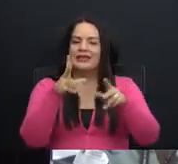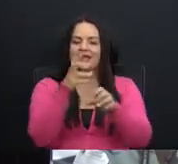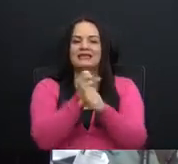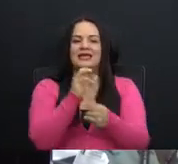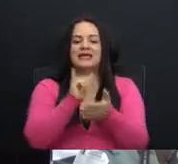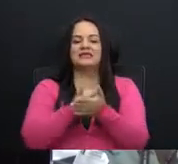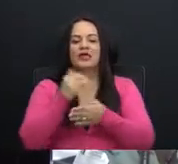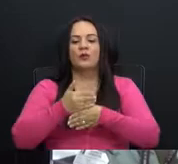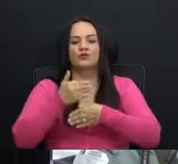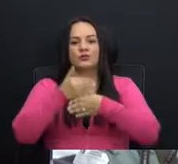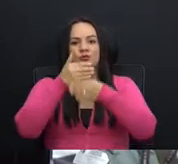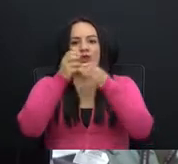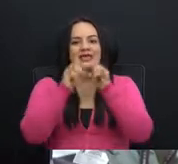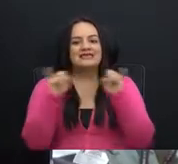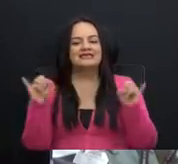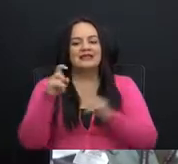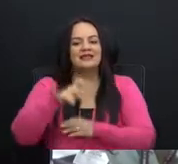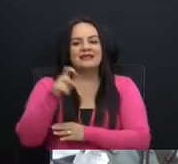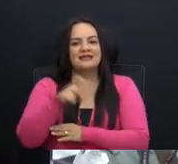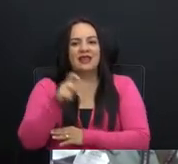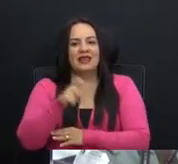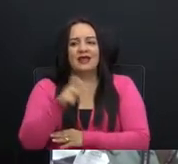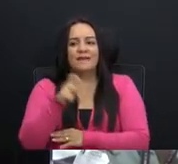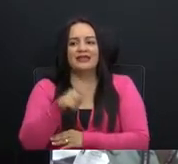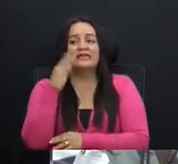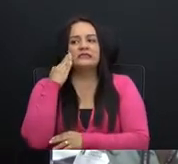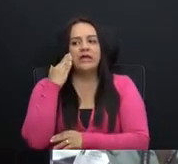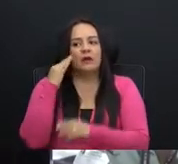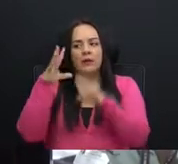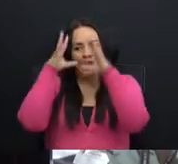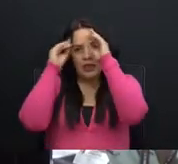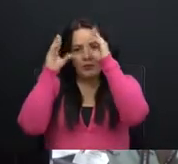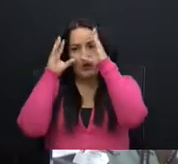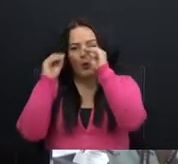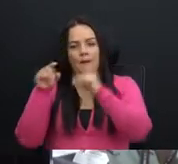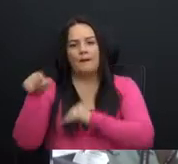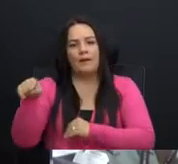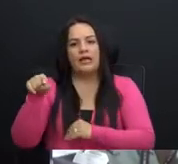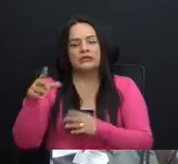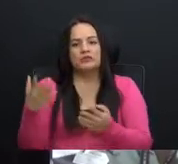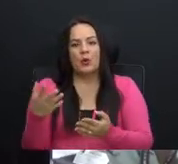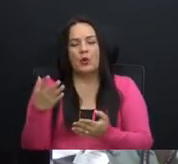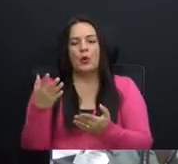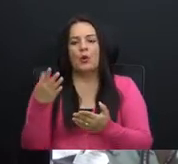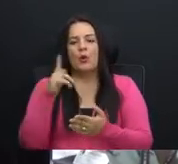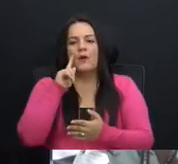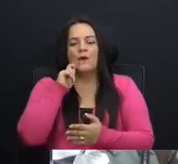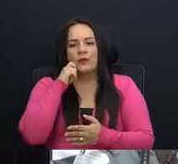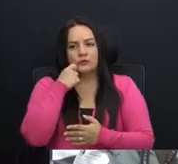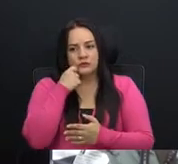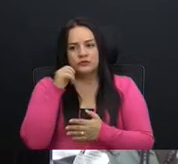sin necesariamente tocar datos sensibles o tocar datos que sean